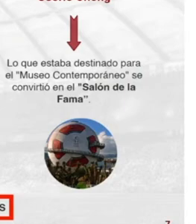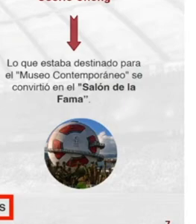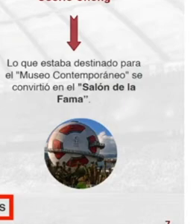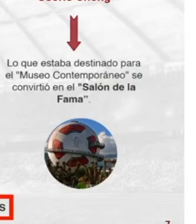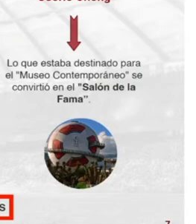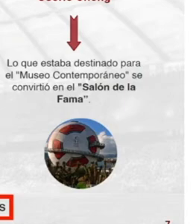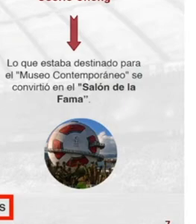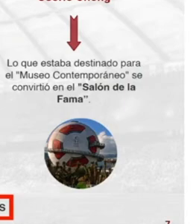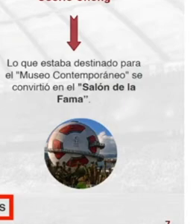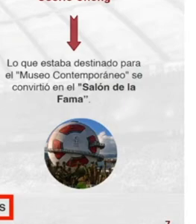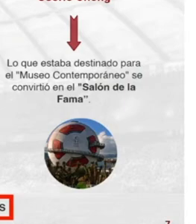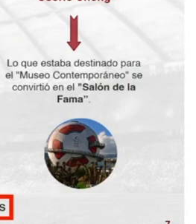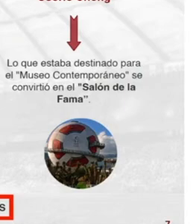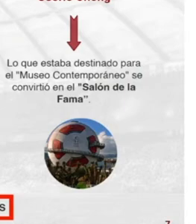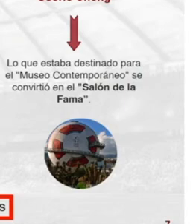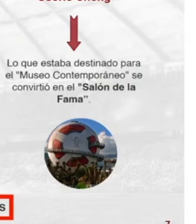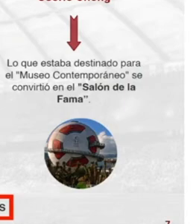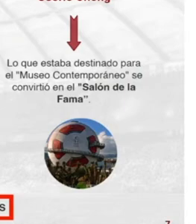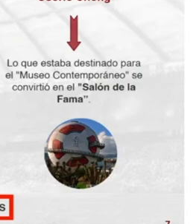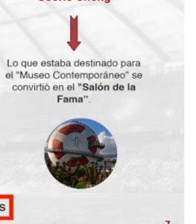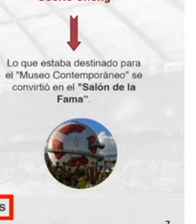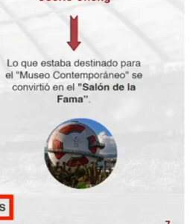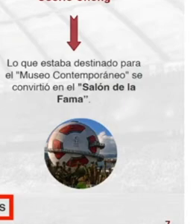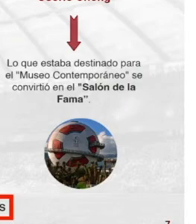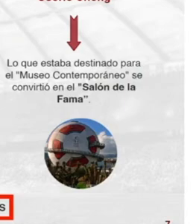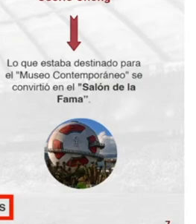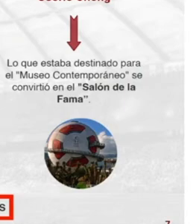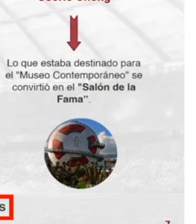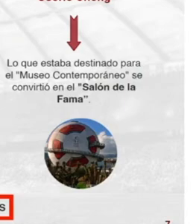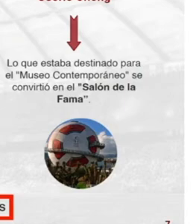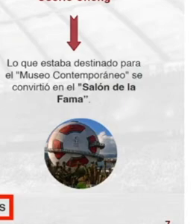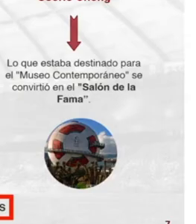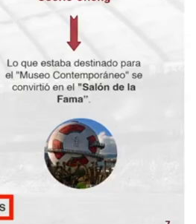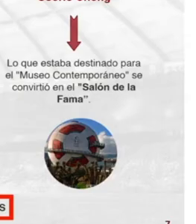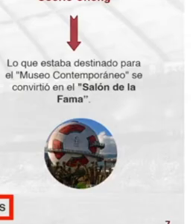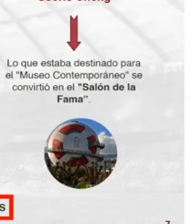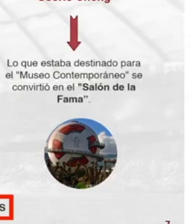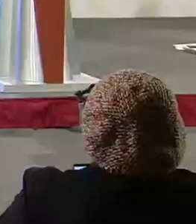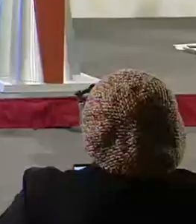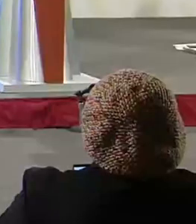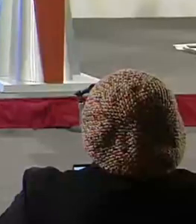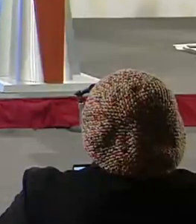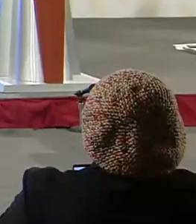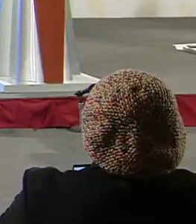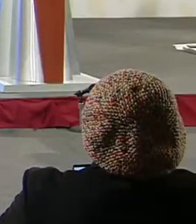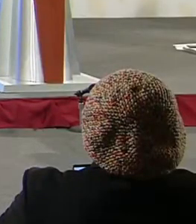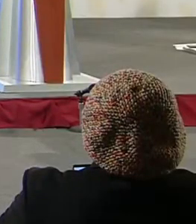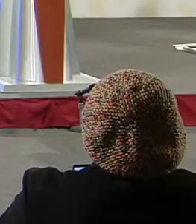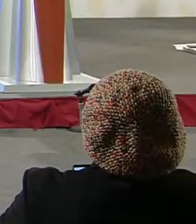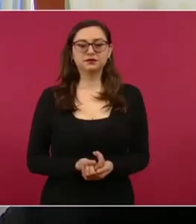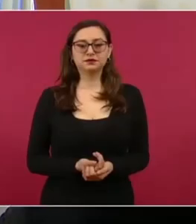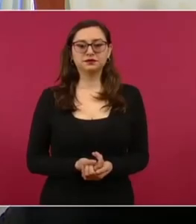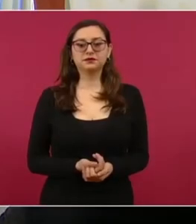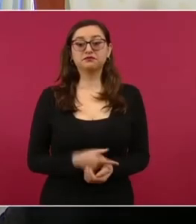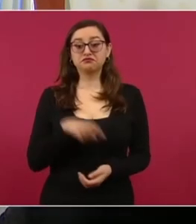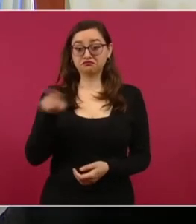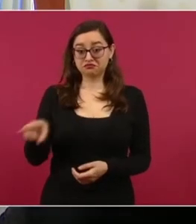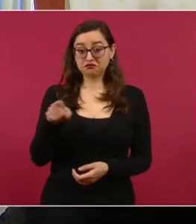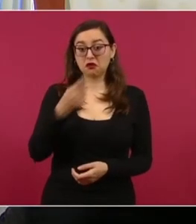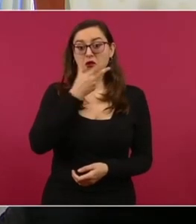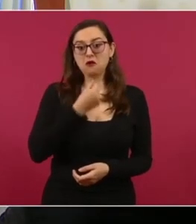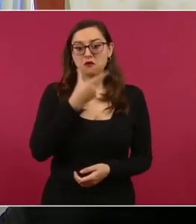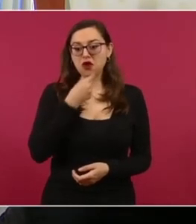pertenecientes a los hidalguenses. Luego Osorio Chón, también como gobernador de Hidalgo, también